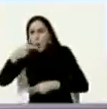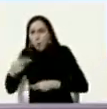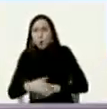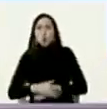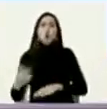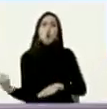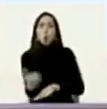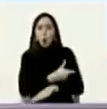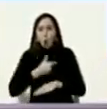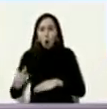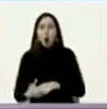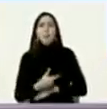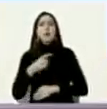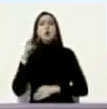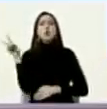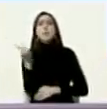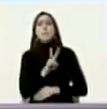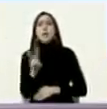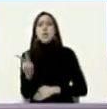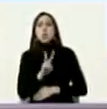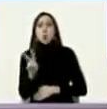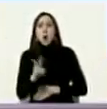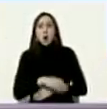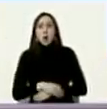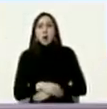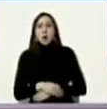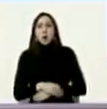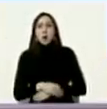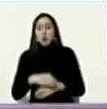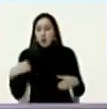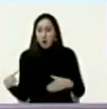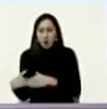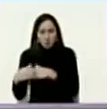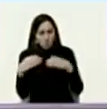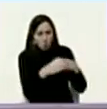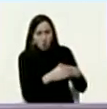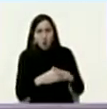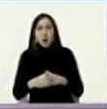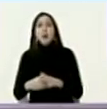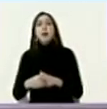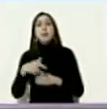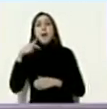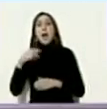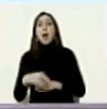gobierno de la república bolivariana de venezuela y la plataforma unitaria de venezuela